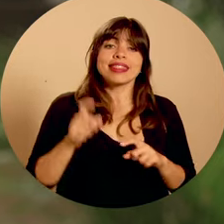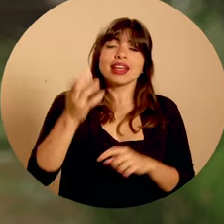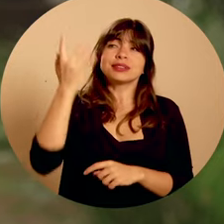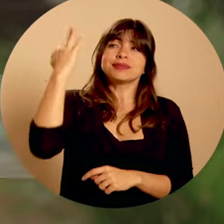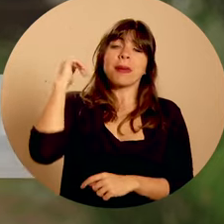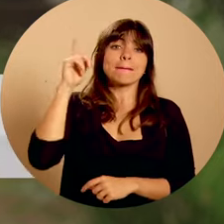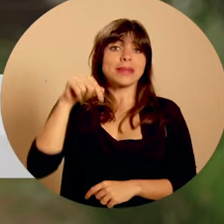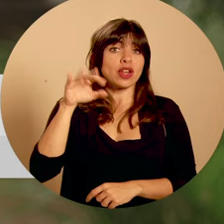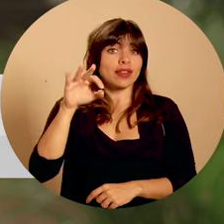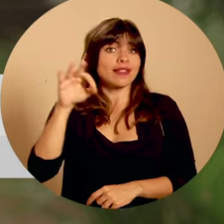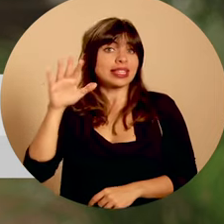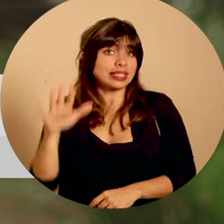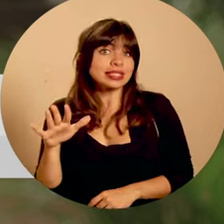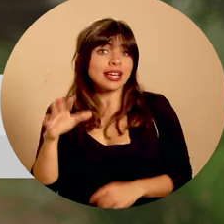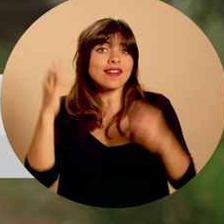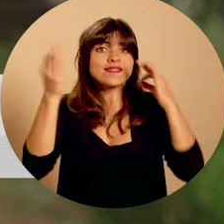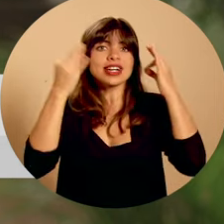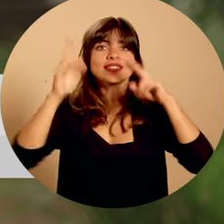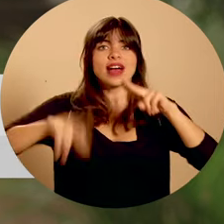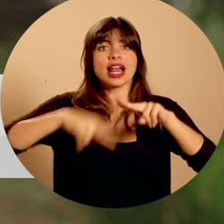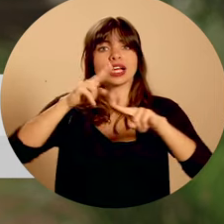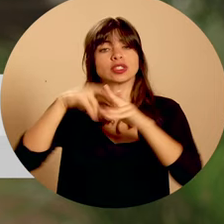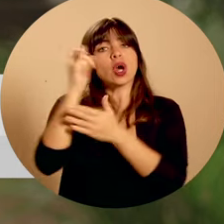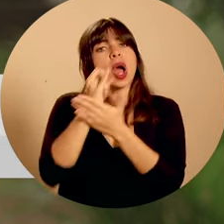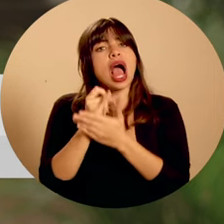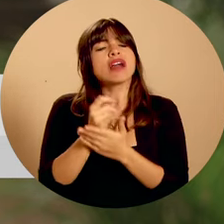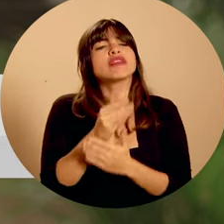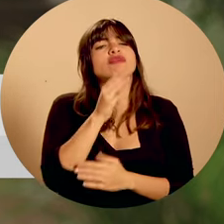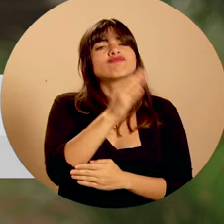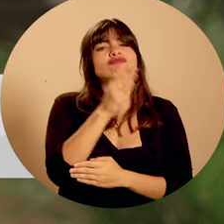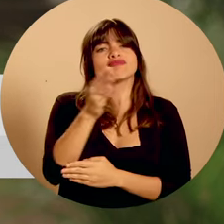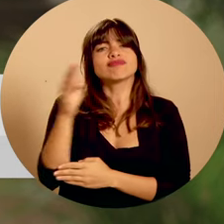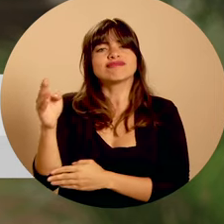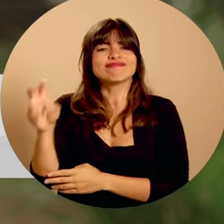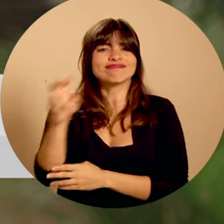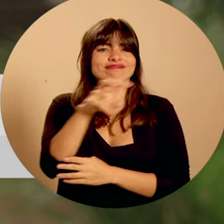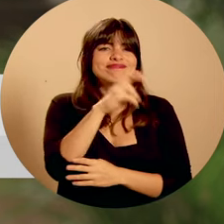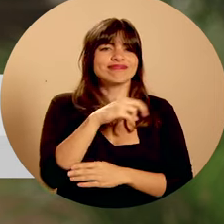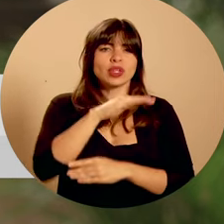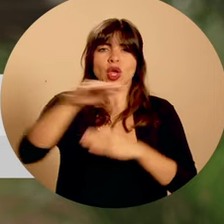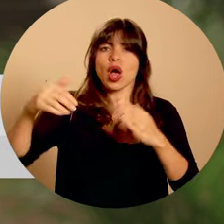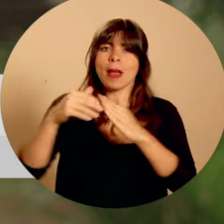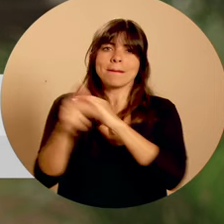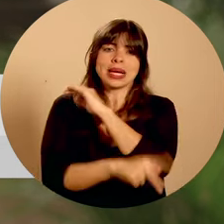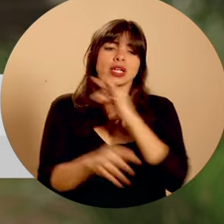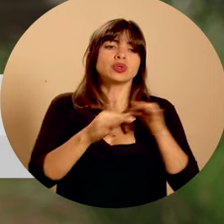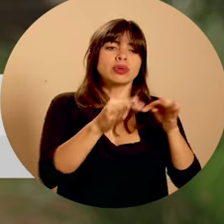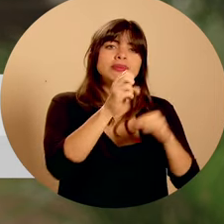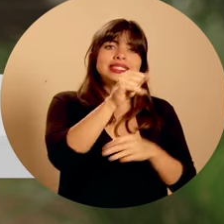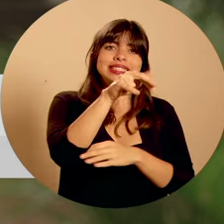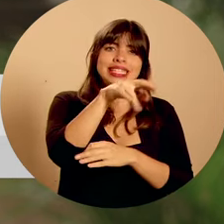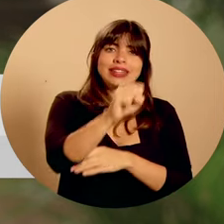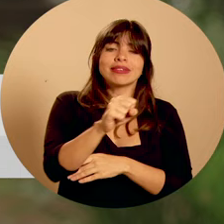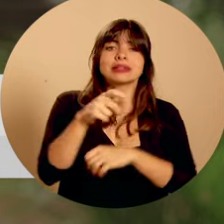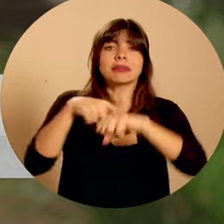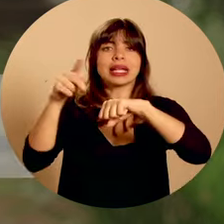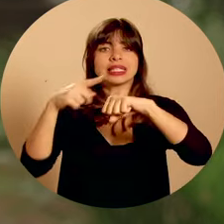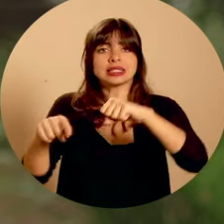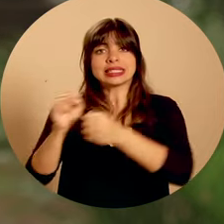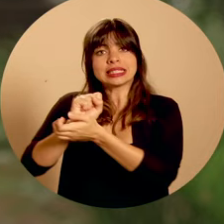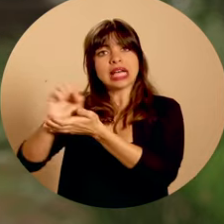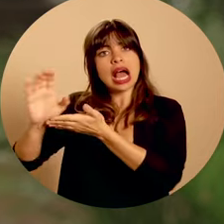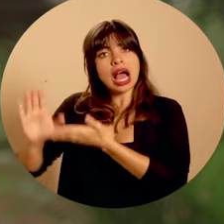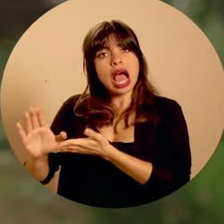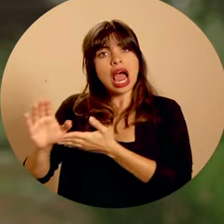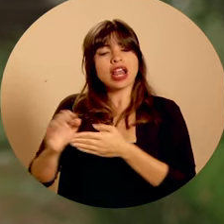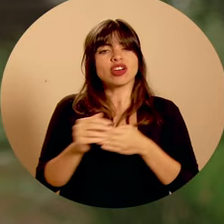Desde 1995, el Festival Nacional de las Artes ha circulado su sede por todo el país. Turrial Basiquirres, Pérez Celedón,